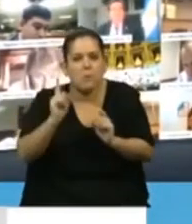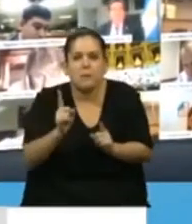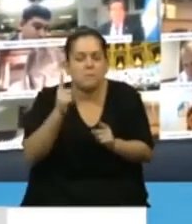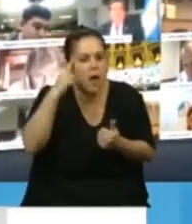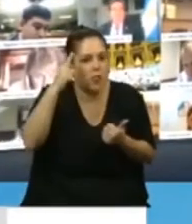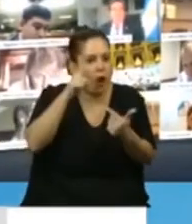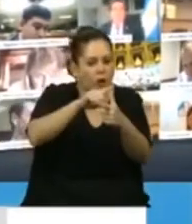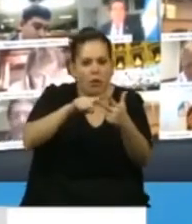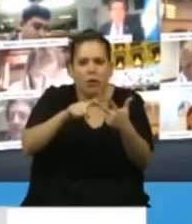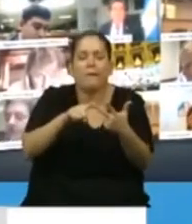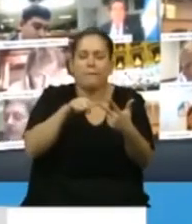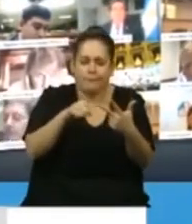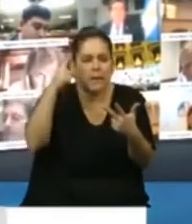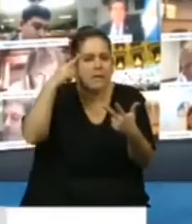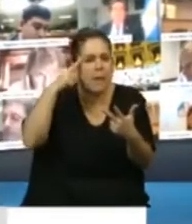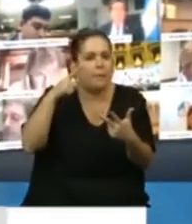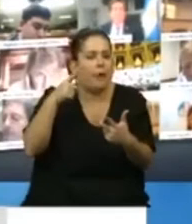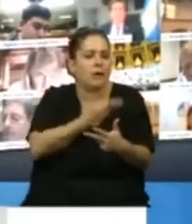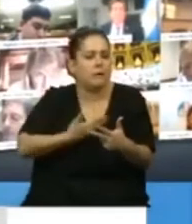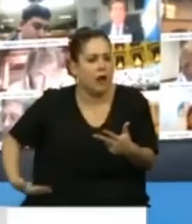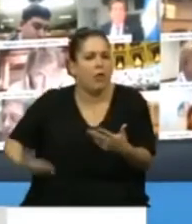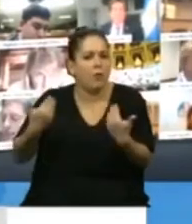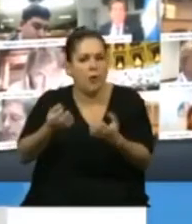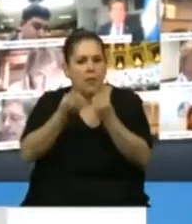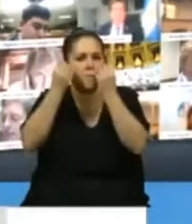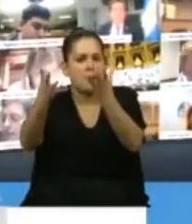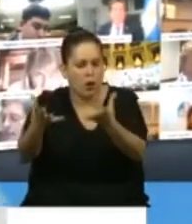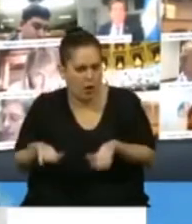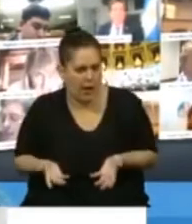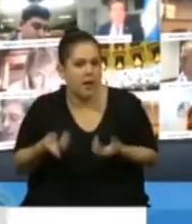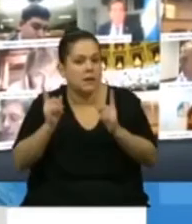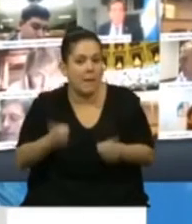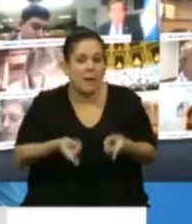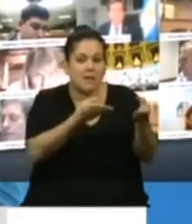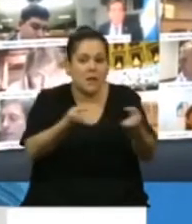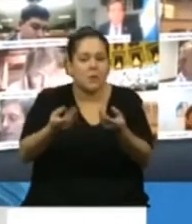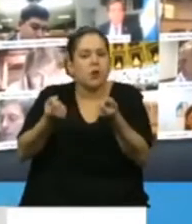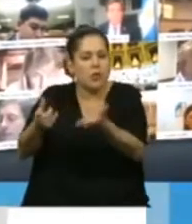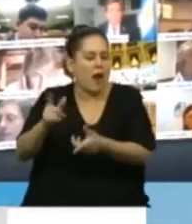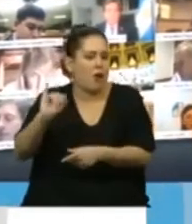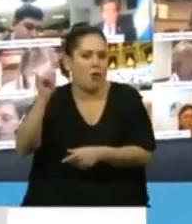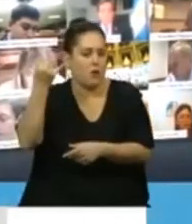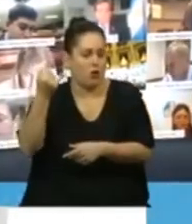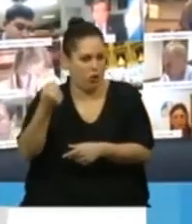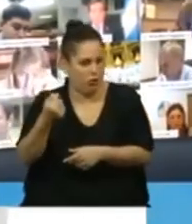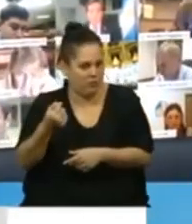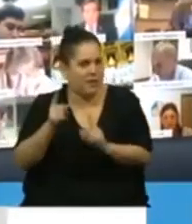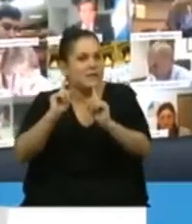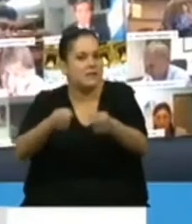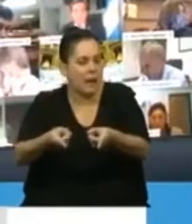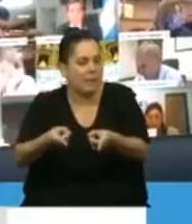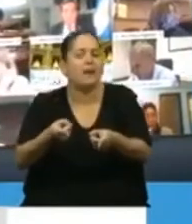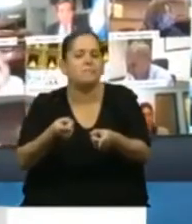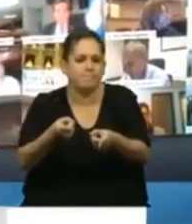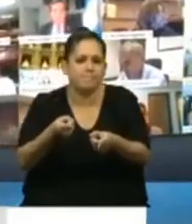va a mejorar su trabajo y puede proveer de mejor manera sus servicios. En otras palabras, le rinde más